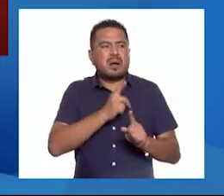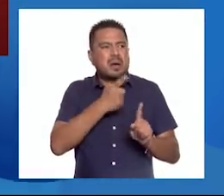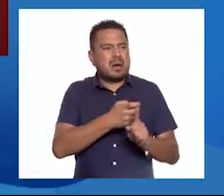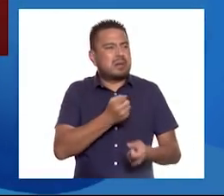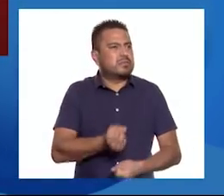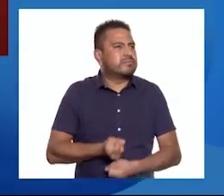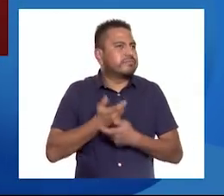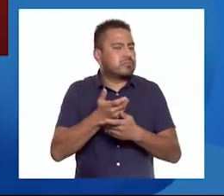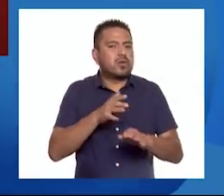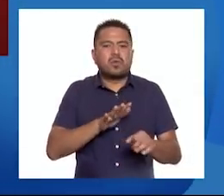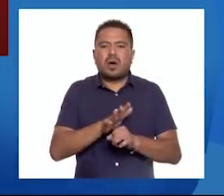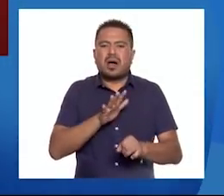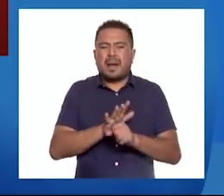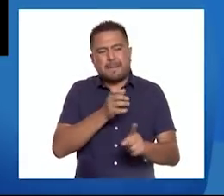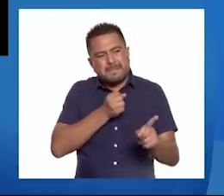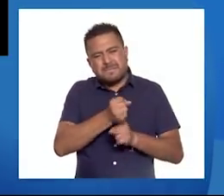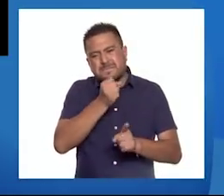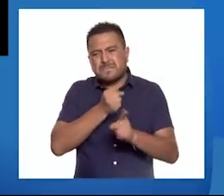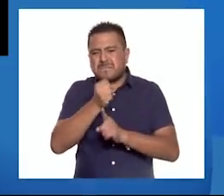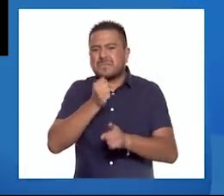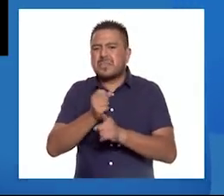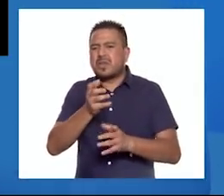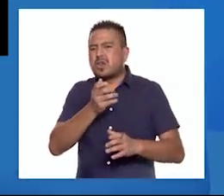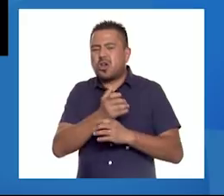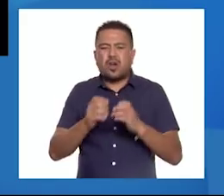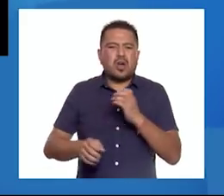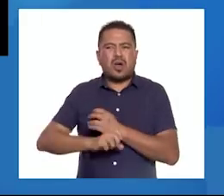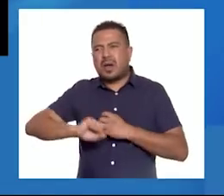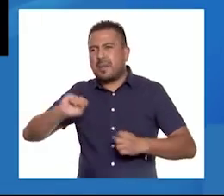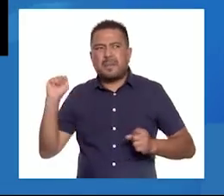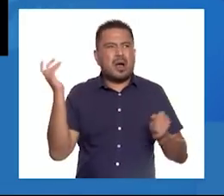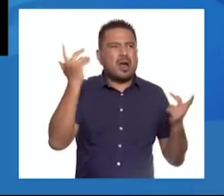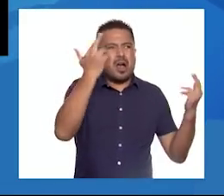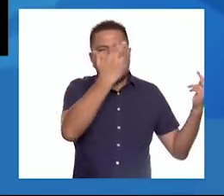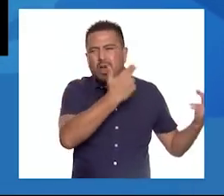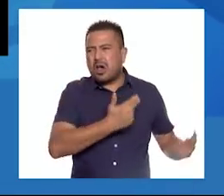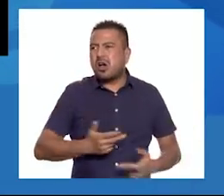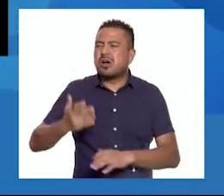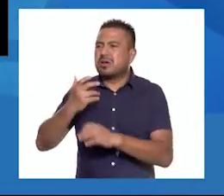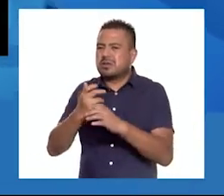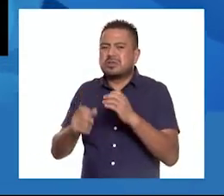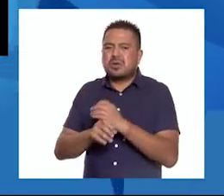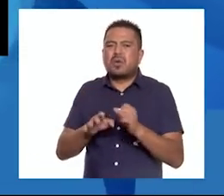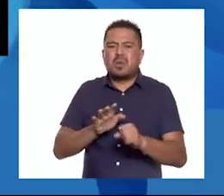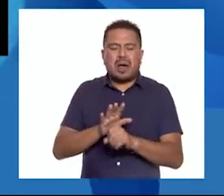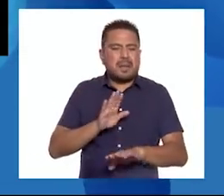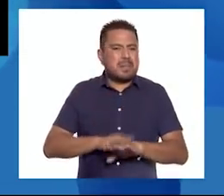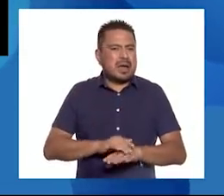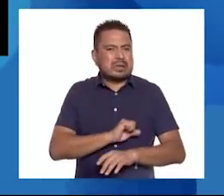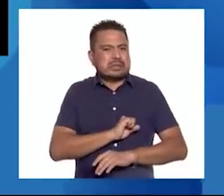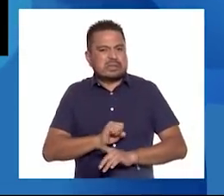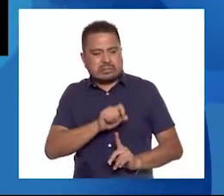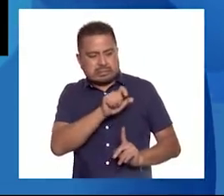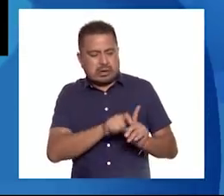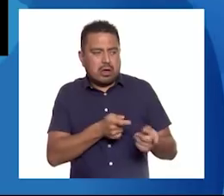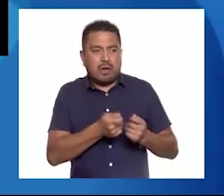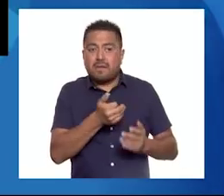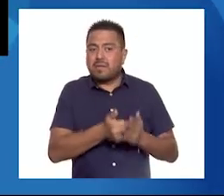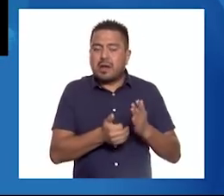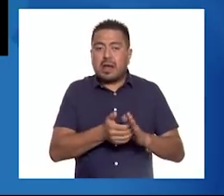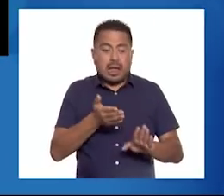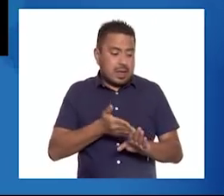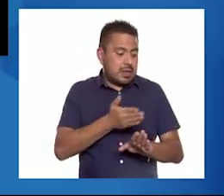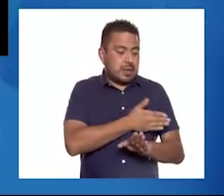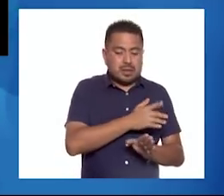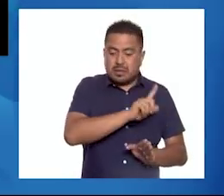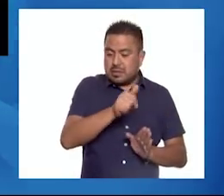expresarse a través de golpes, arrojar objetos, romper puertas y cualquier manifestación de agresividad incontrolable. Antes y durante